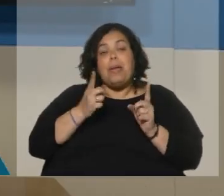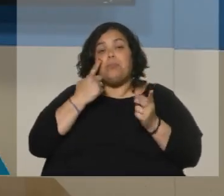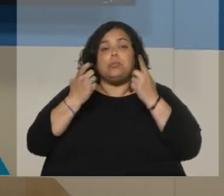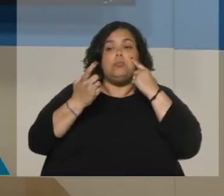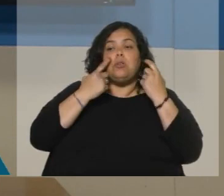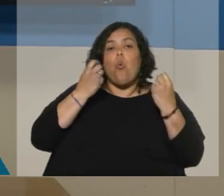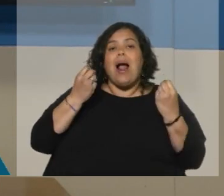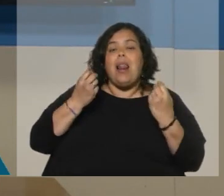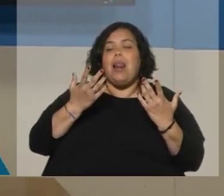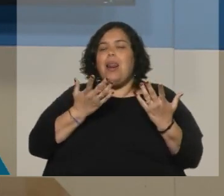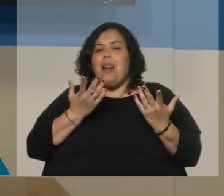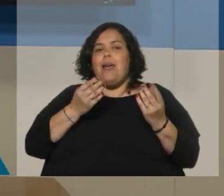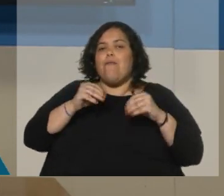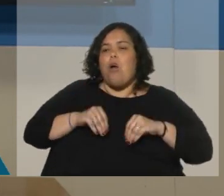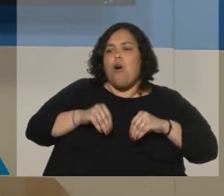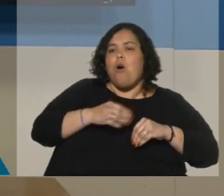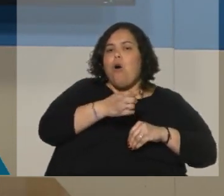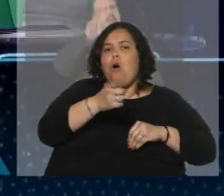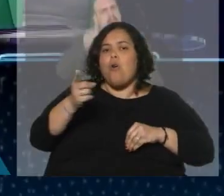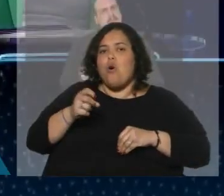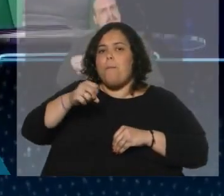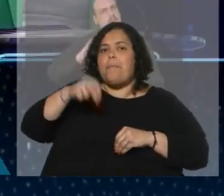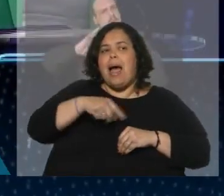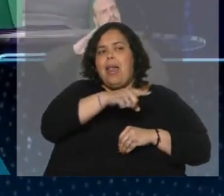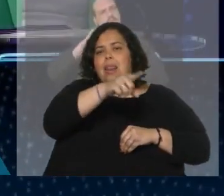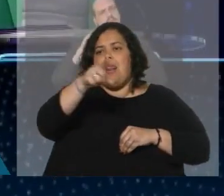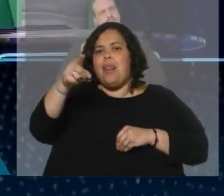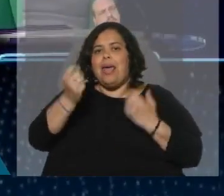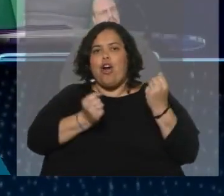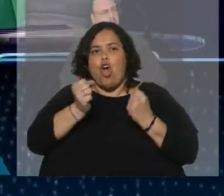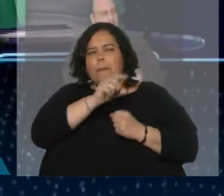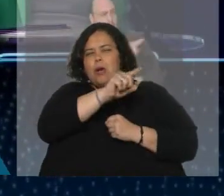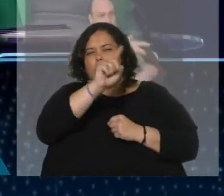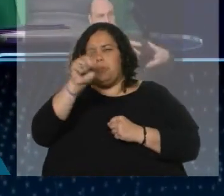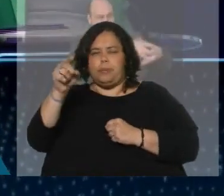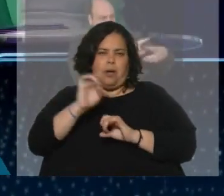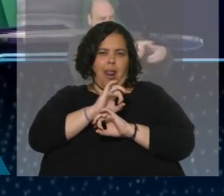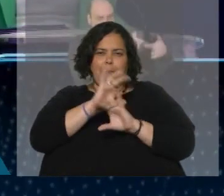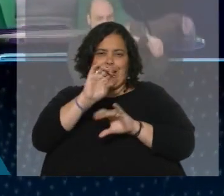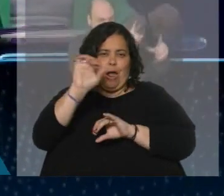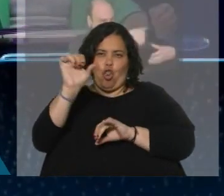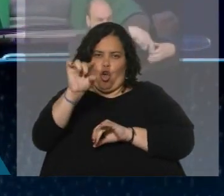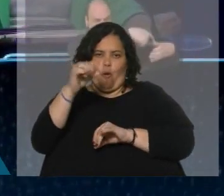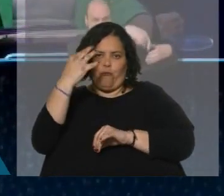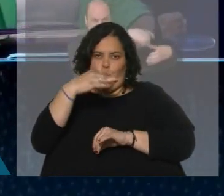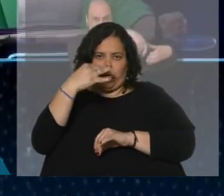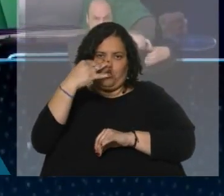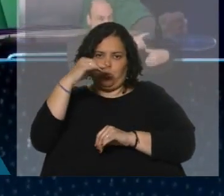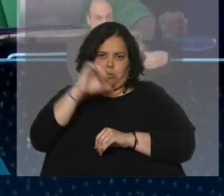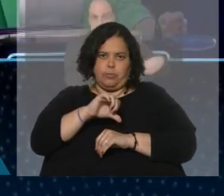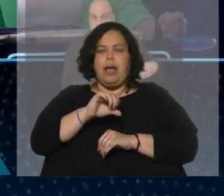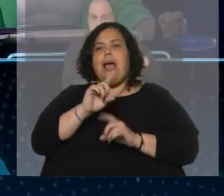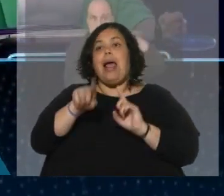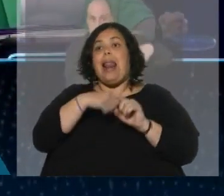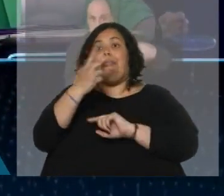debilidades en el plano económico de sus rivales, lo cual logró claramente con Patricia Bullrich, que es la tercera en discordia, la tercera que